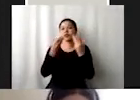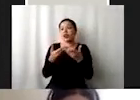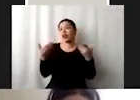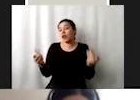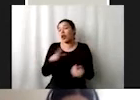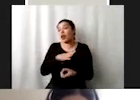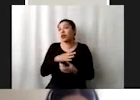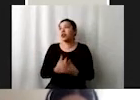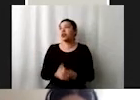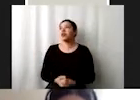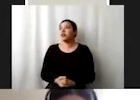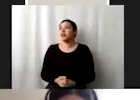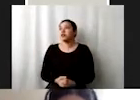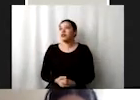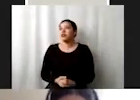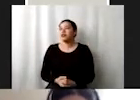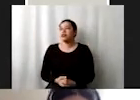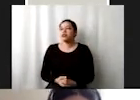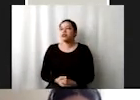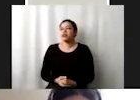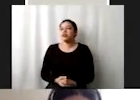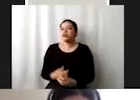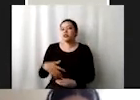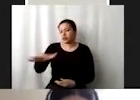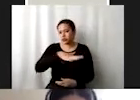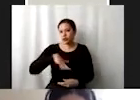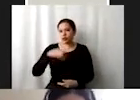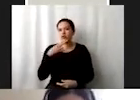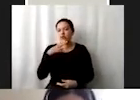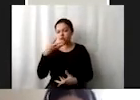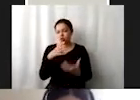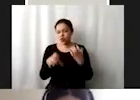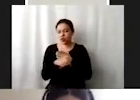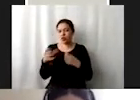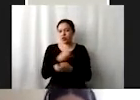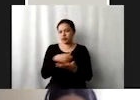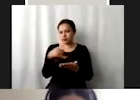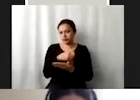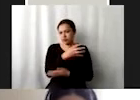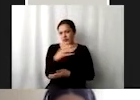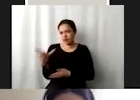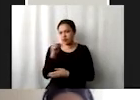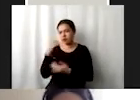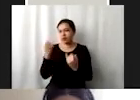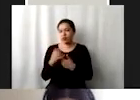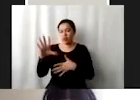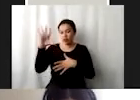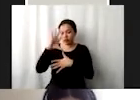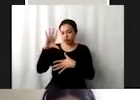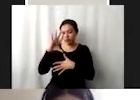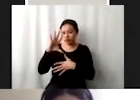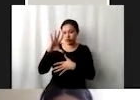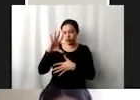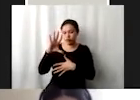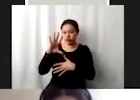un uso de suelo para cuestiones agrícolas del tamaño del continente americano y en expansión.